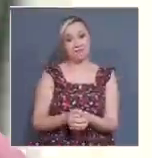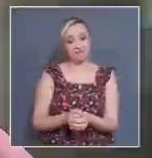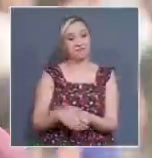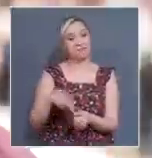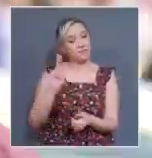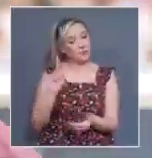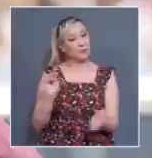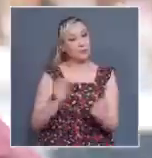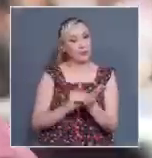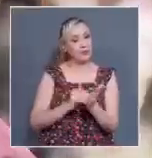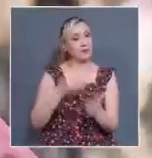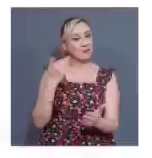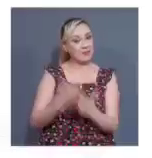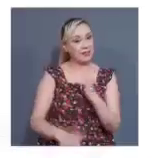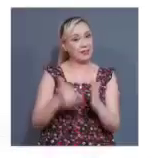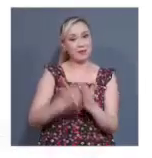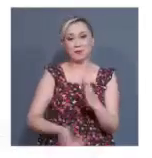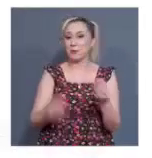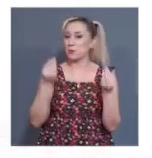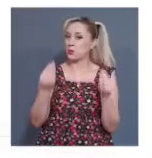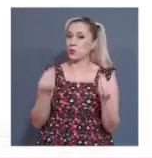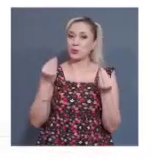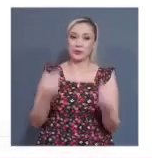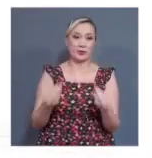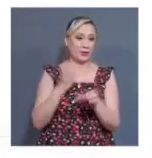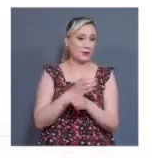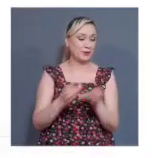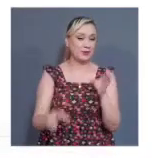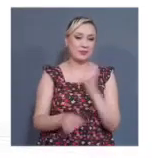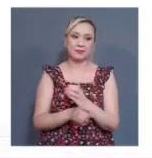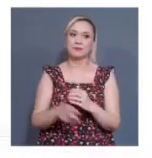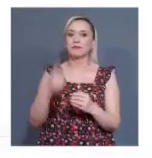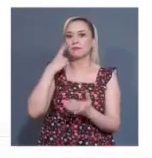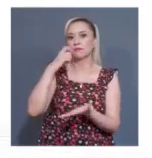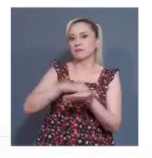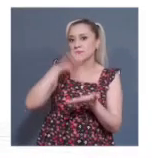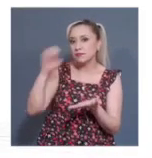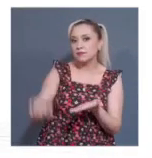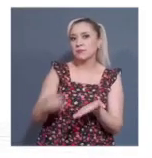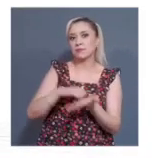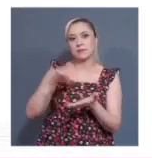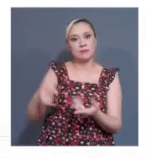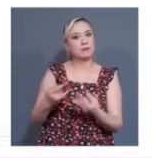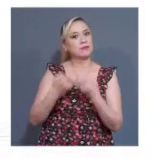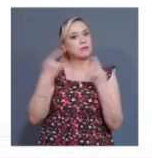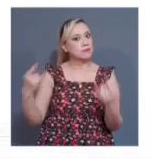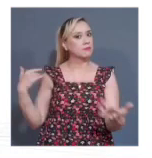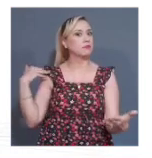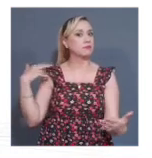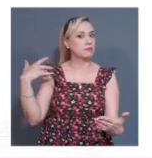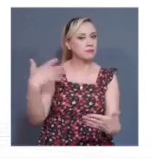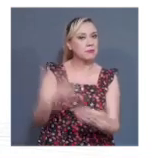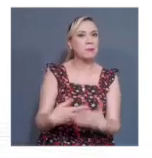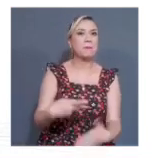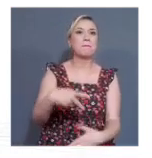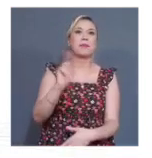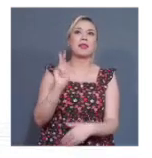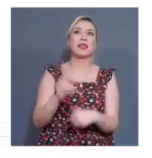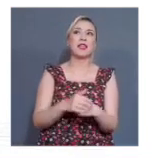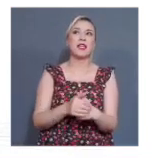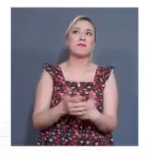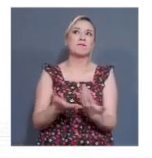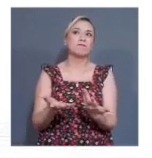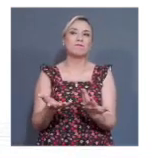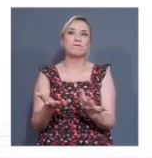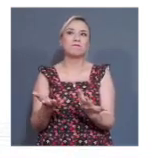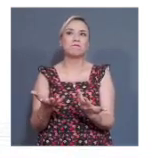trecho que recorrer. Pues ha habido ejemplos a lo largo de la historia. que pasa es que son uno, dos, tres, no son